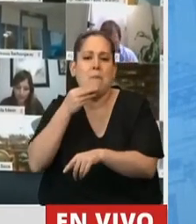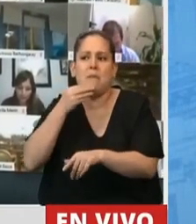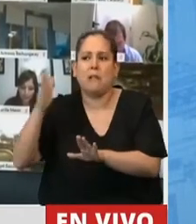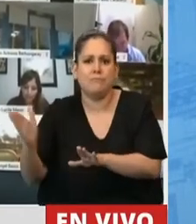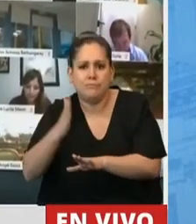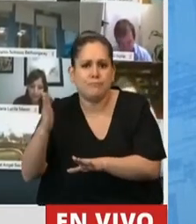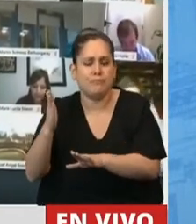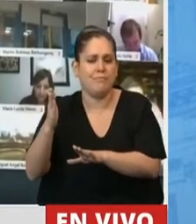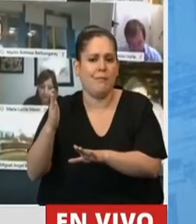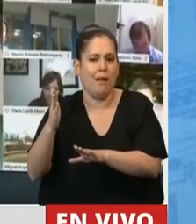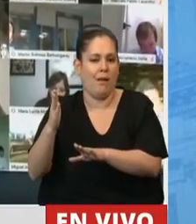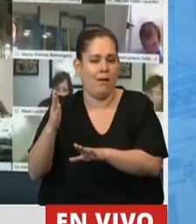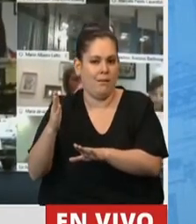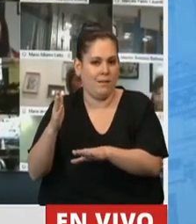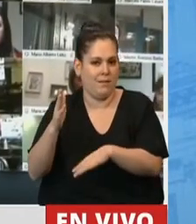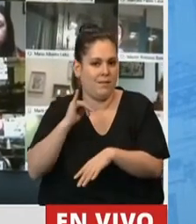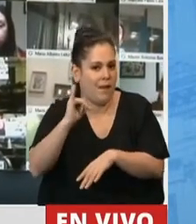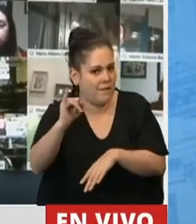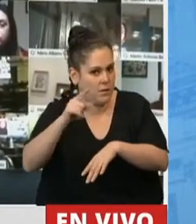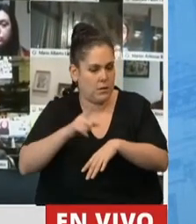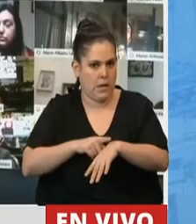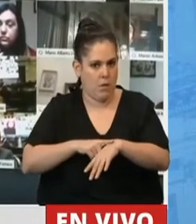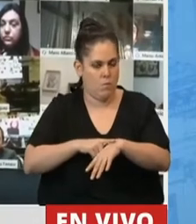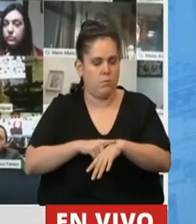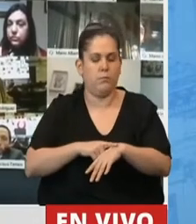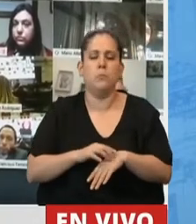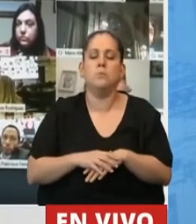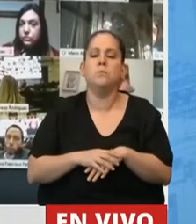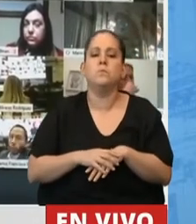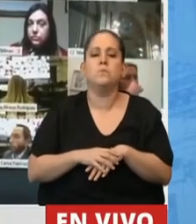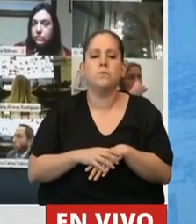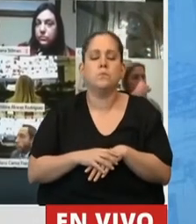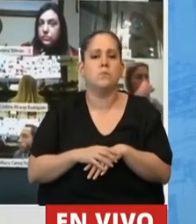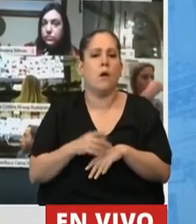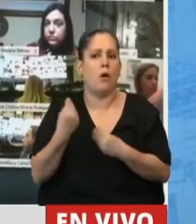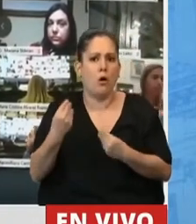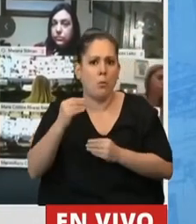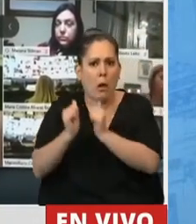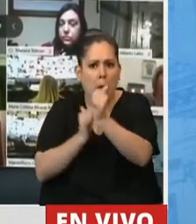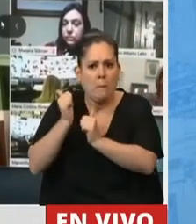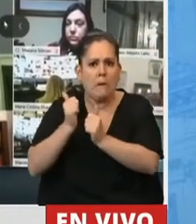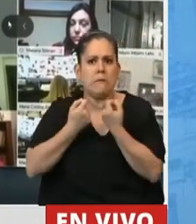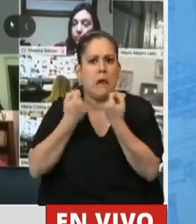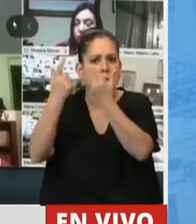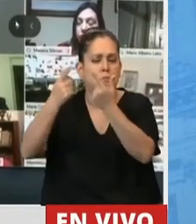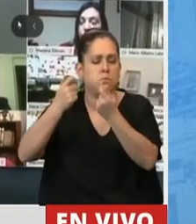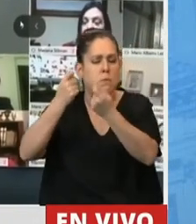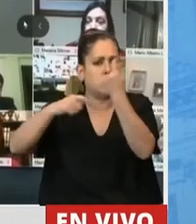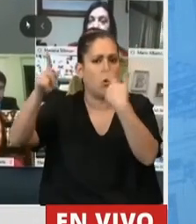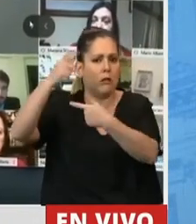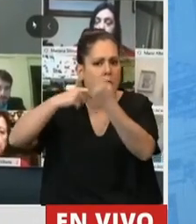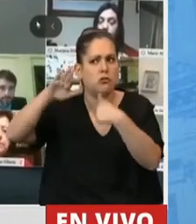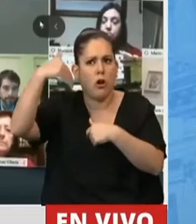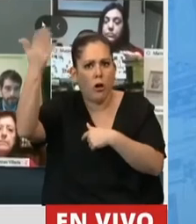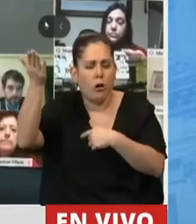la expropiación de una empresa agroexportadora, o mirar hacia el interior